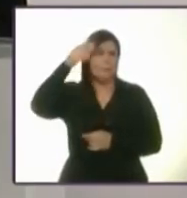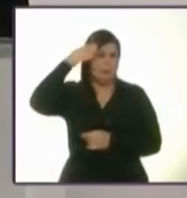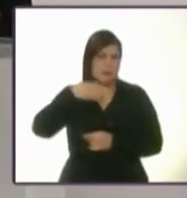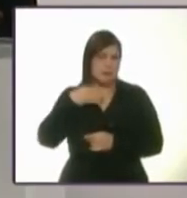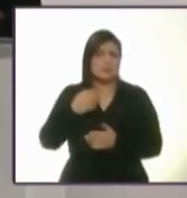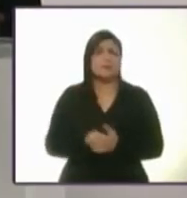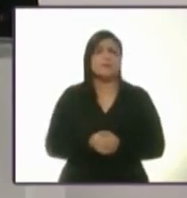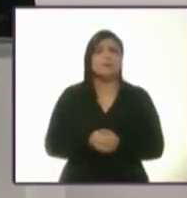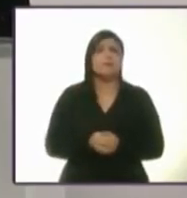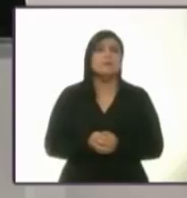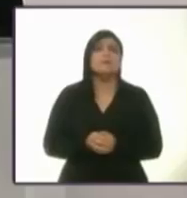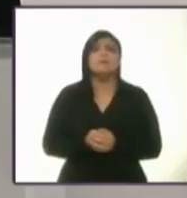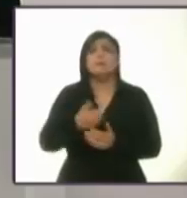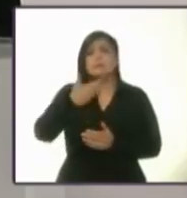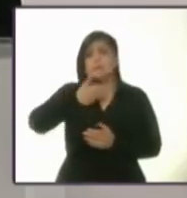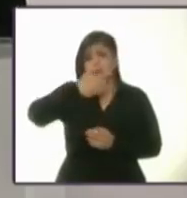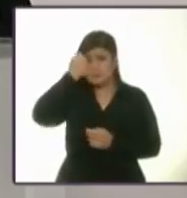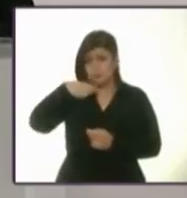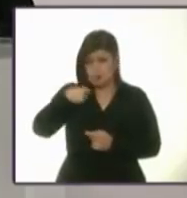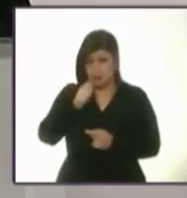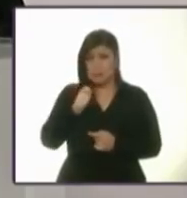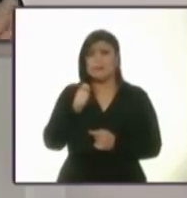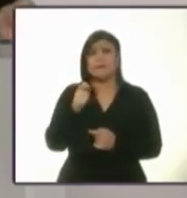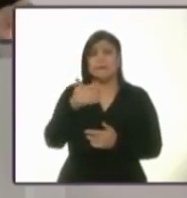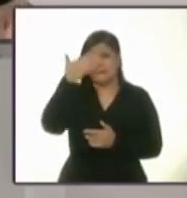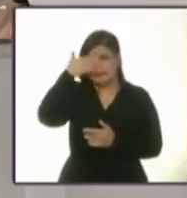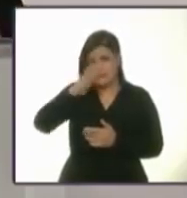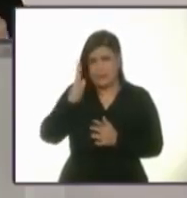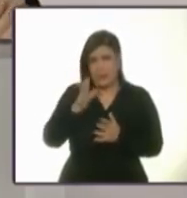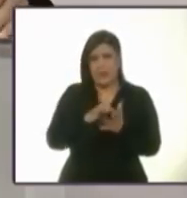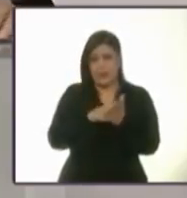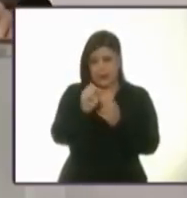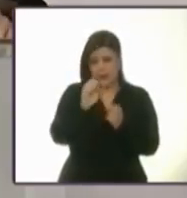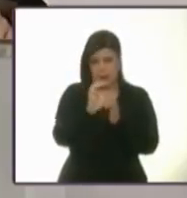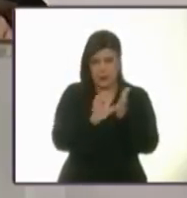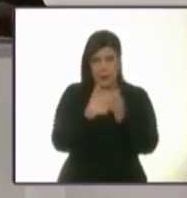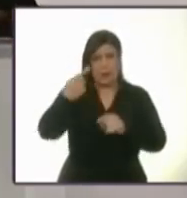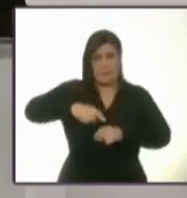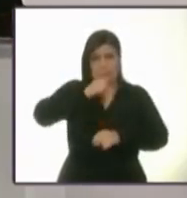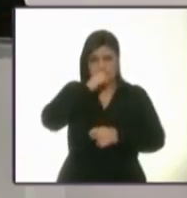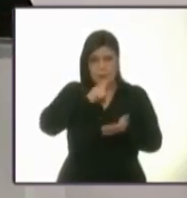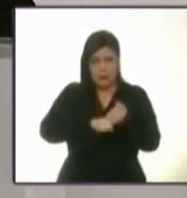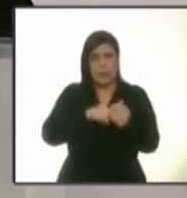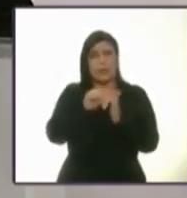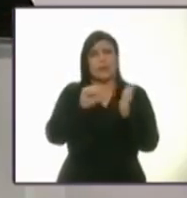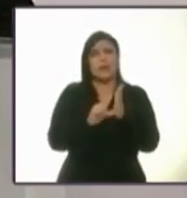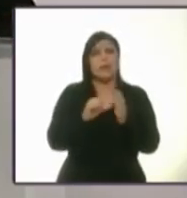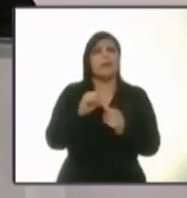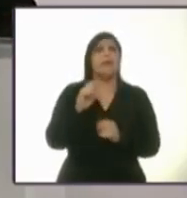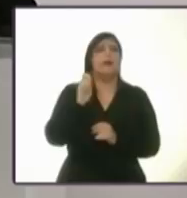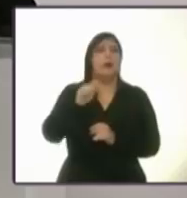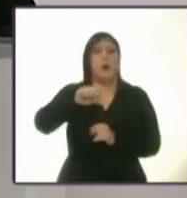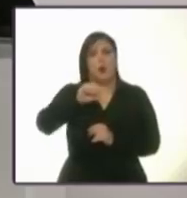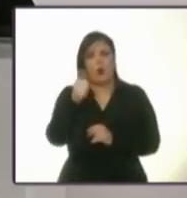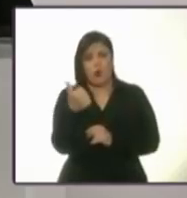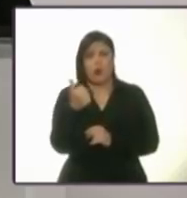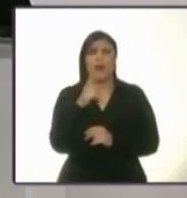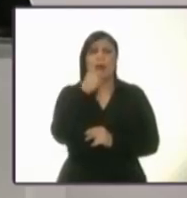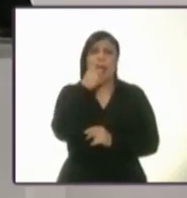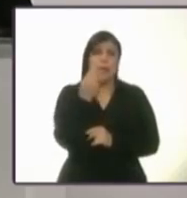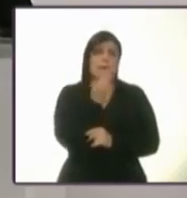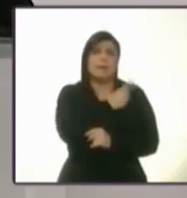Barrales. Candidata, como usted sabe, la constitución mandata en su artículo decimoprimero transitorio que deberán